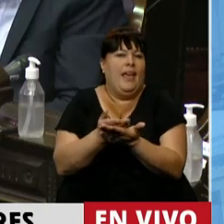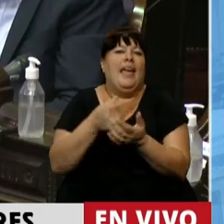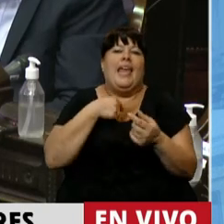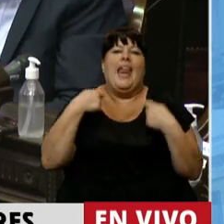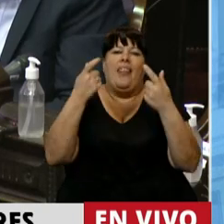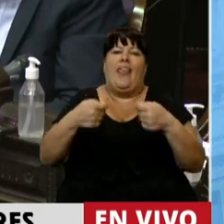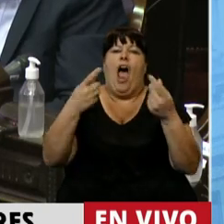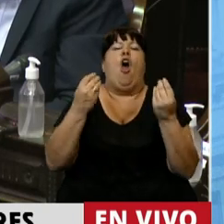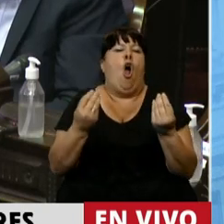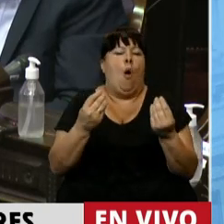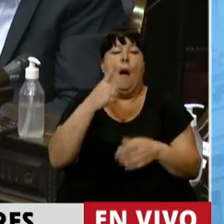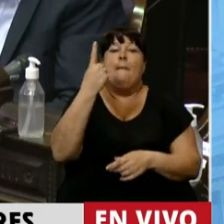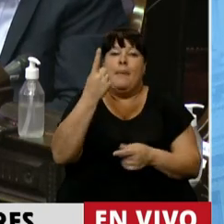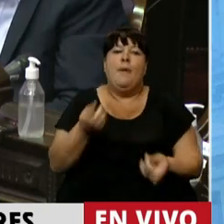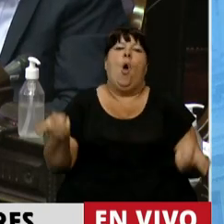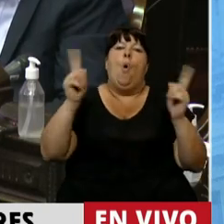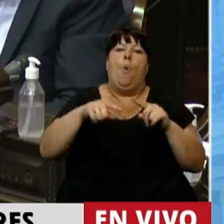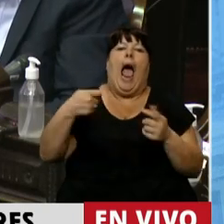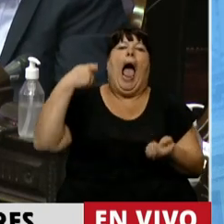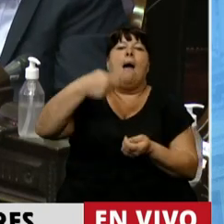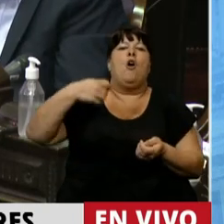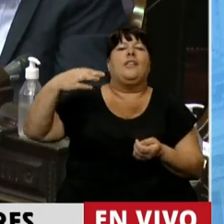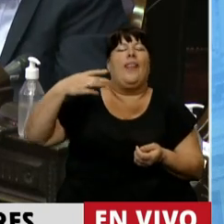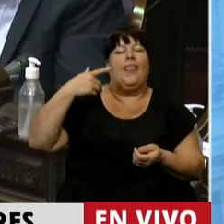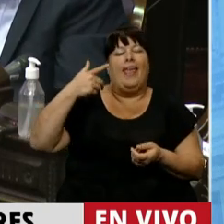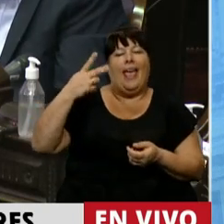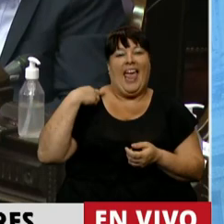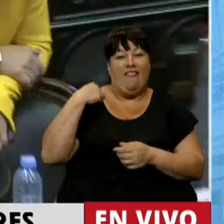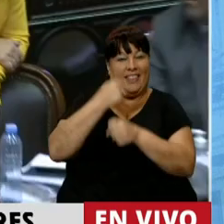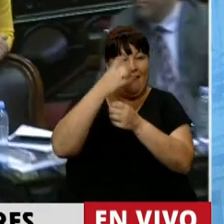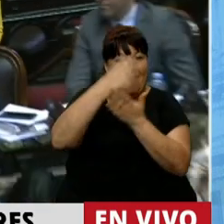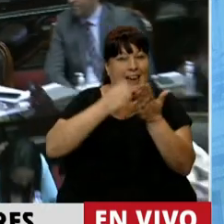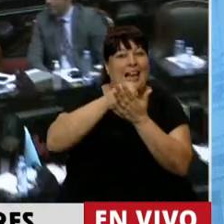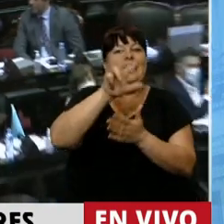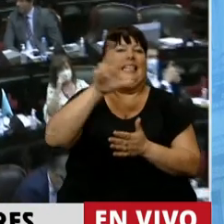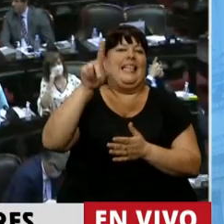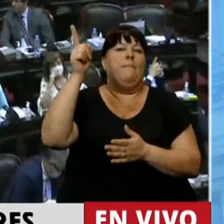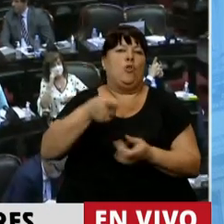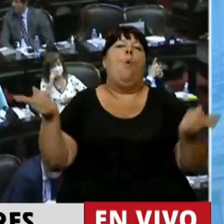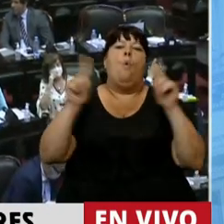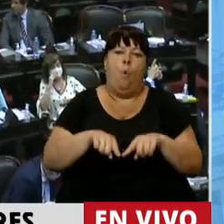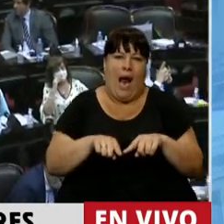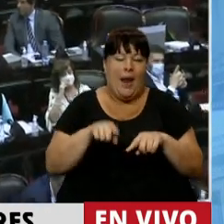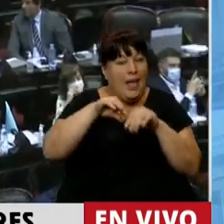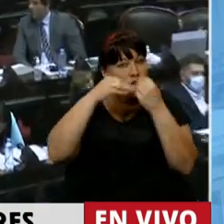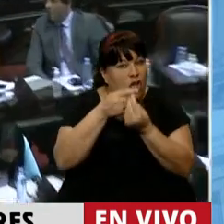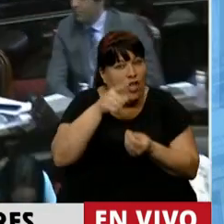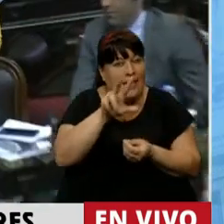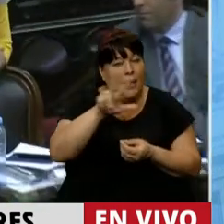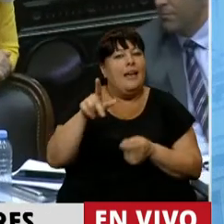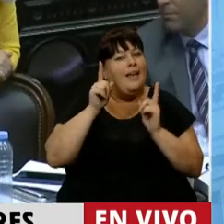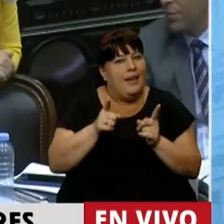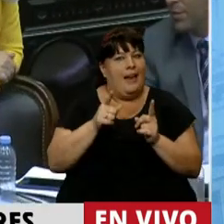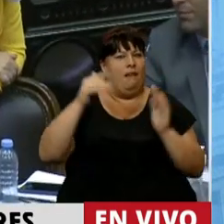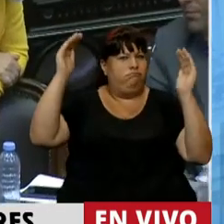falten recursos. ¿Cómo? Primero, restituyendo los aportes patronales al 33%, el número desde